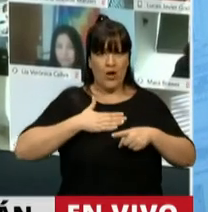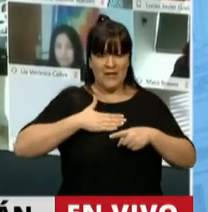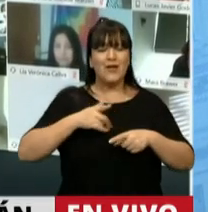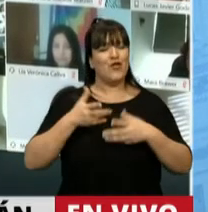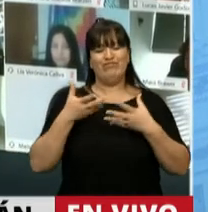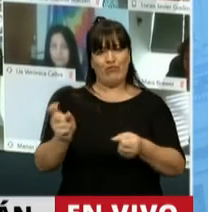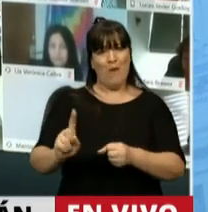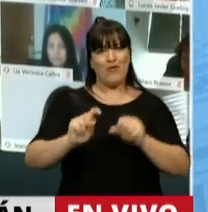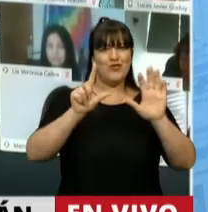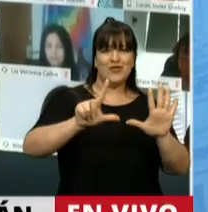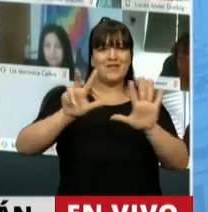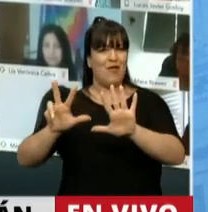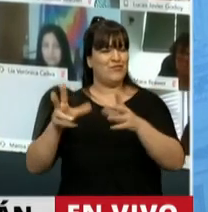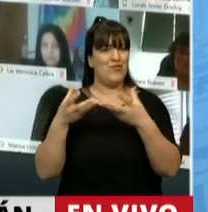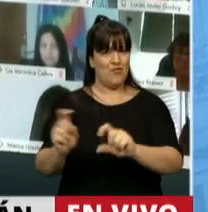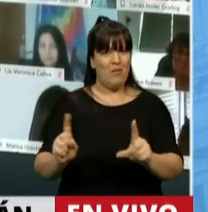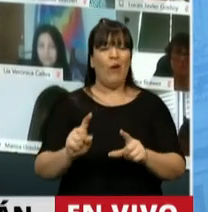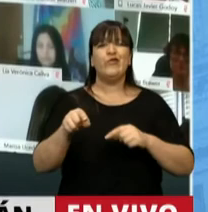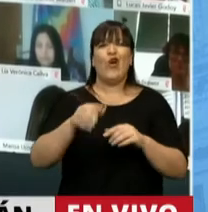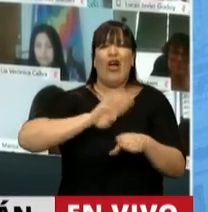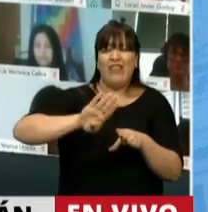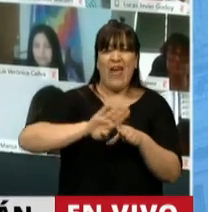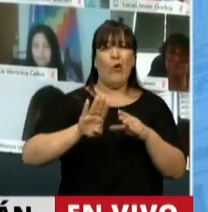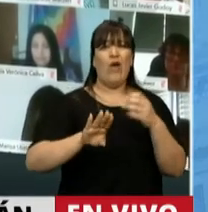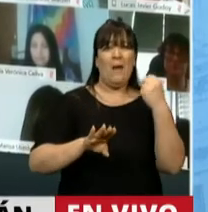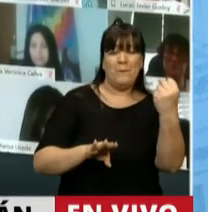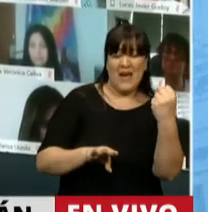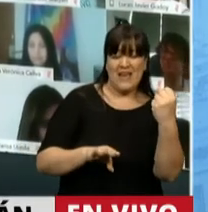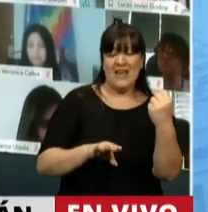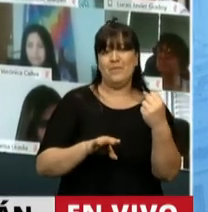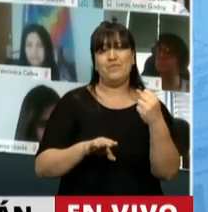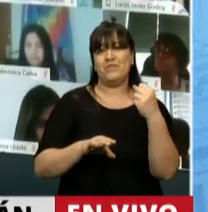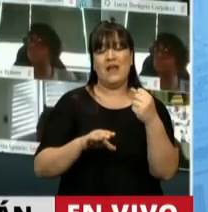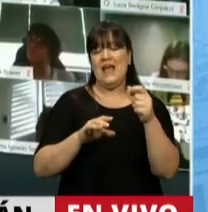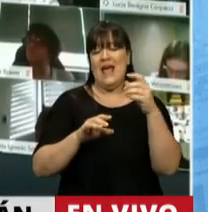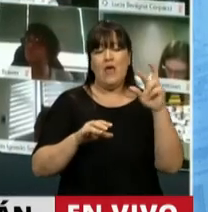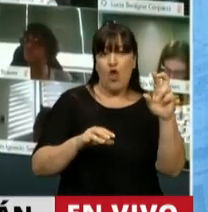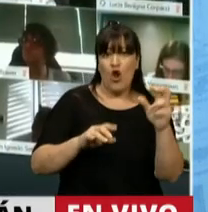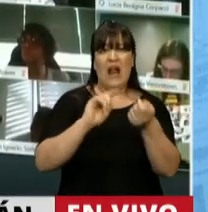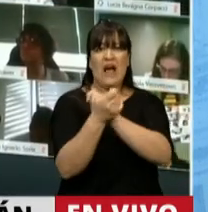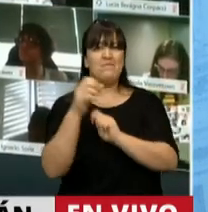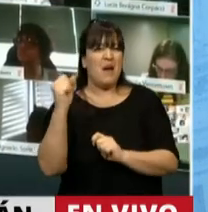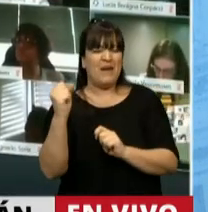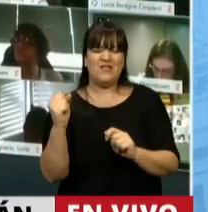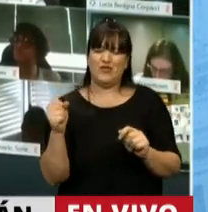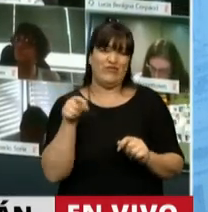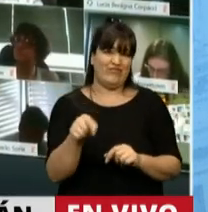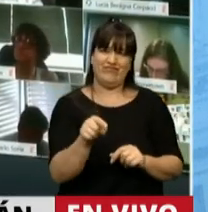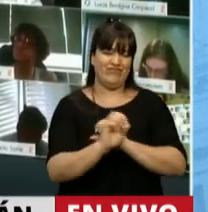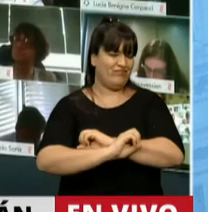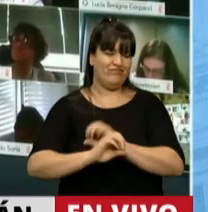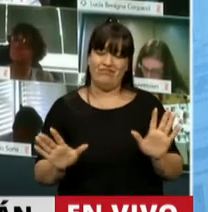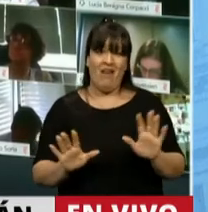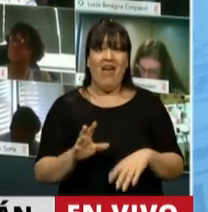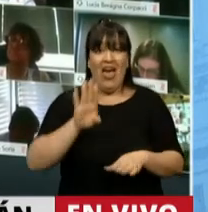vamos a acompañar, pasar deuda en dólares a pesos, es sumamente claro, todos los argentinos lo entienden, es beneficioso, pero